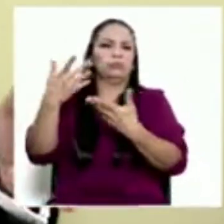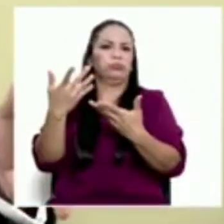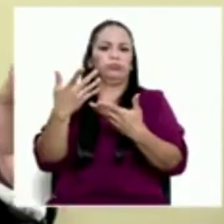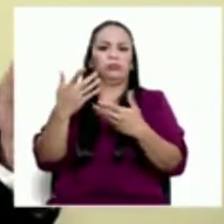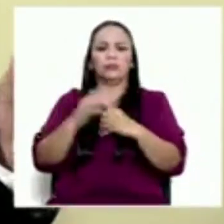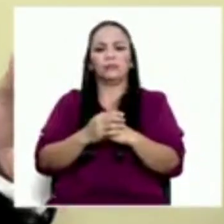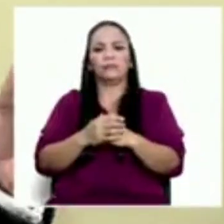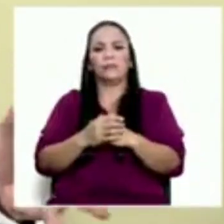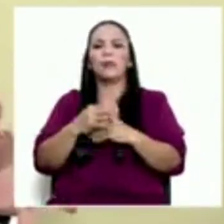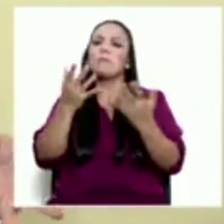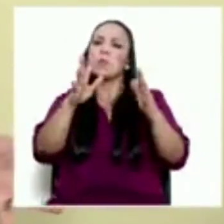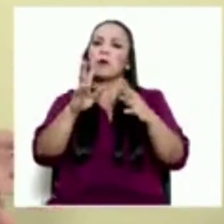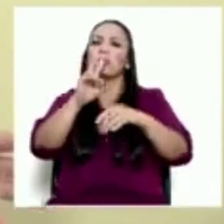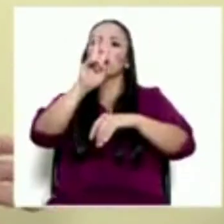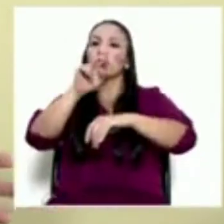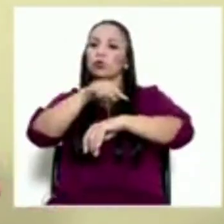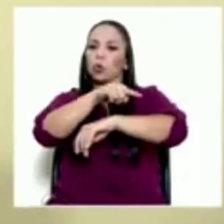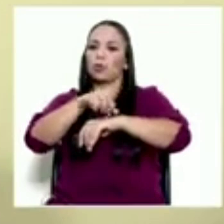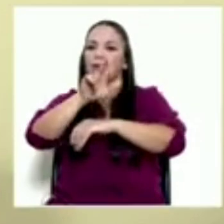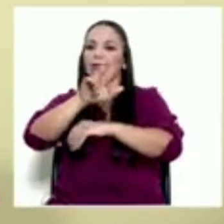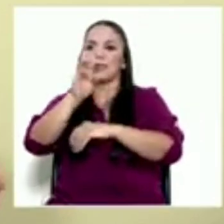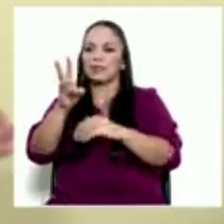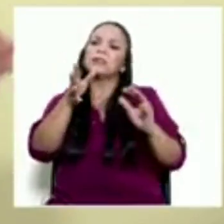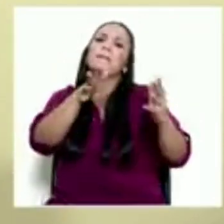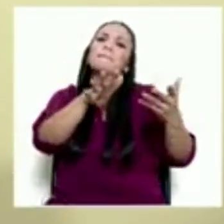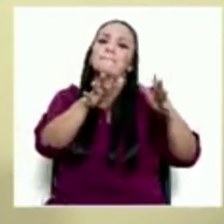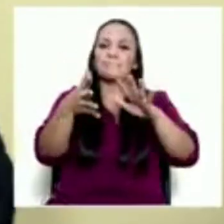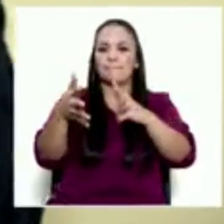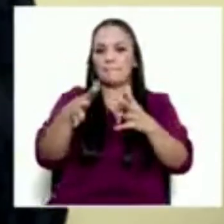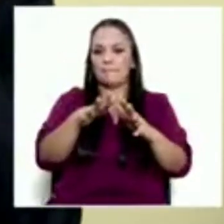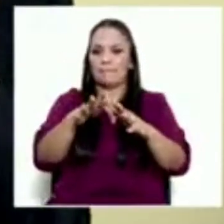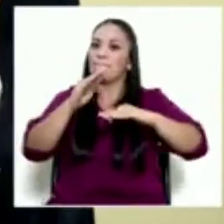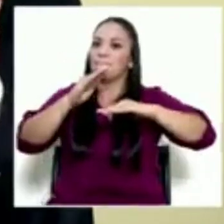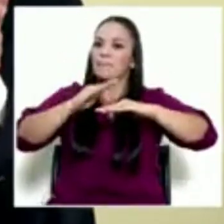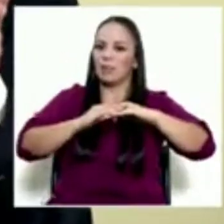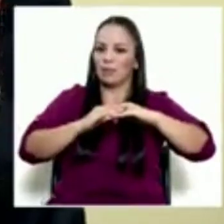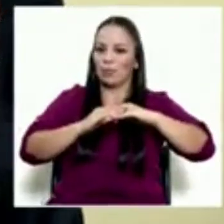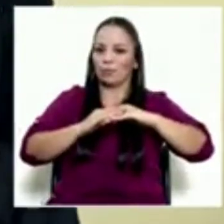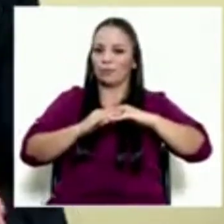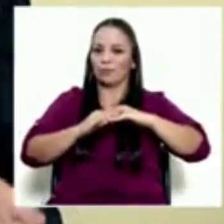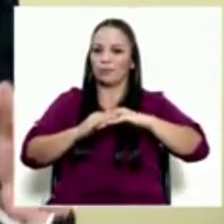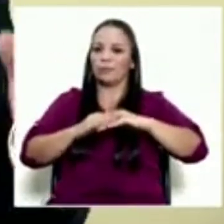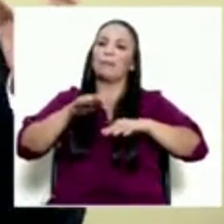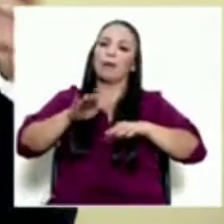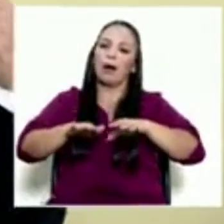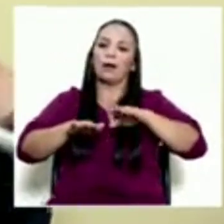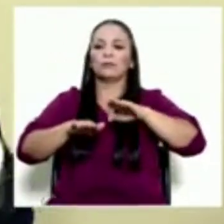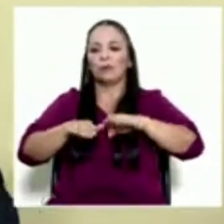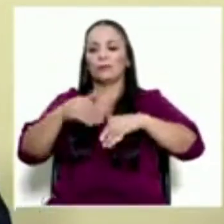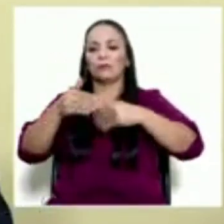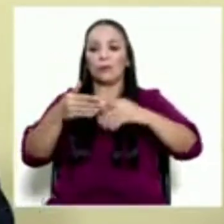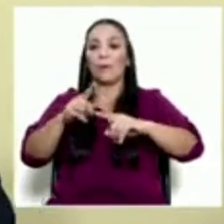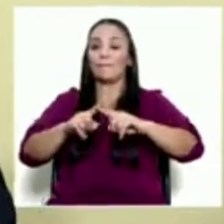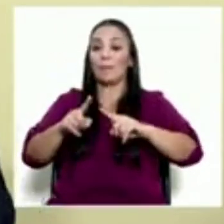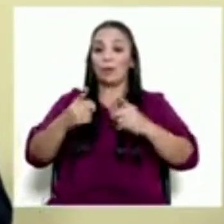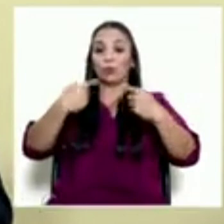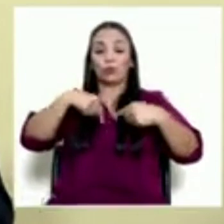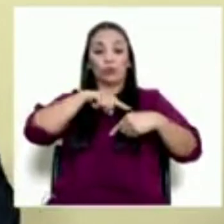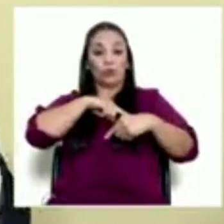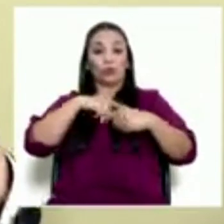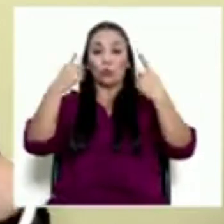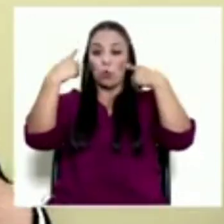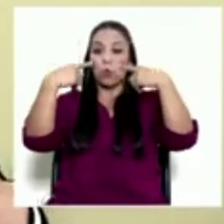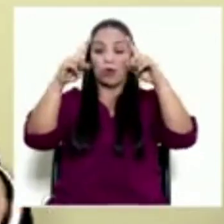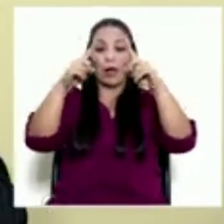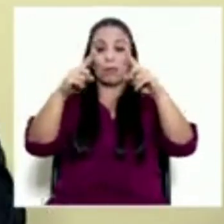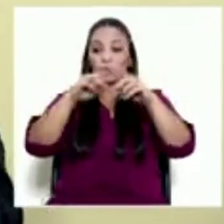dos horas 36, correcto, porque lleva cada uno de sus pasos. Logramos juntar a todos